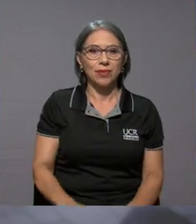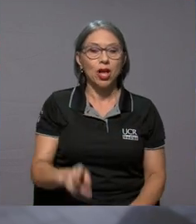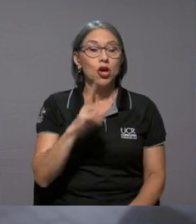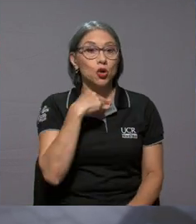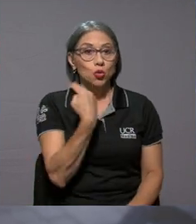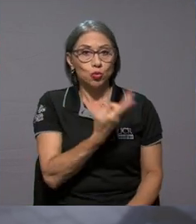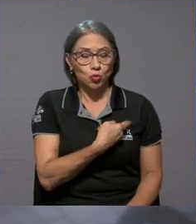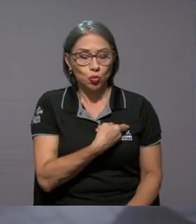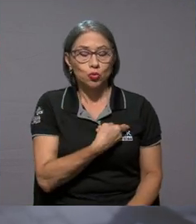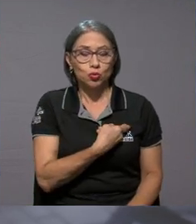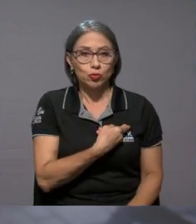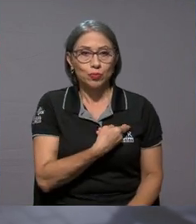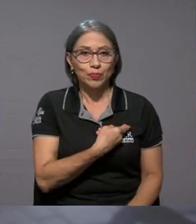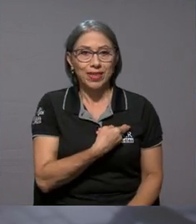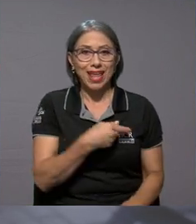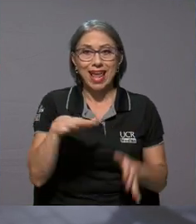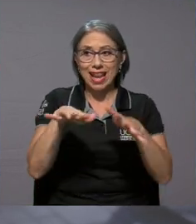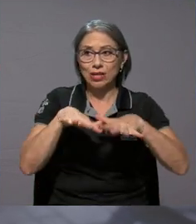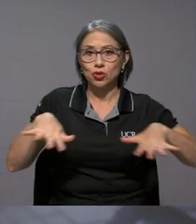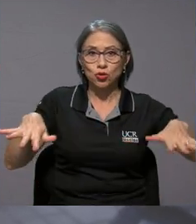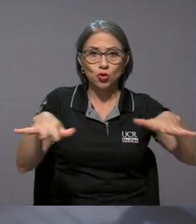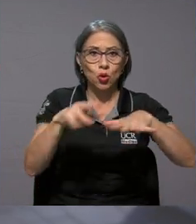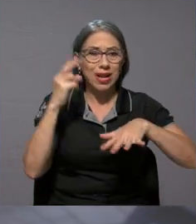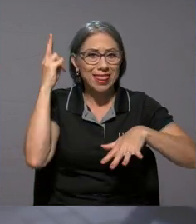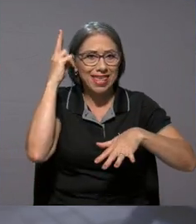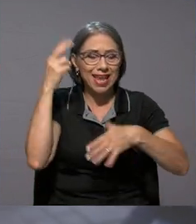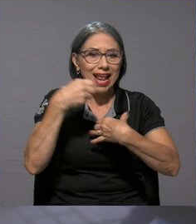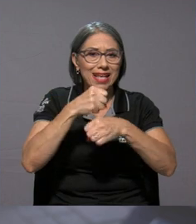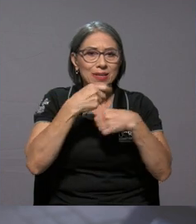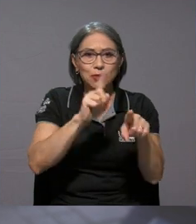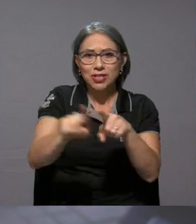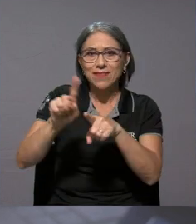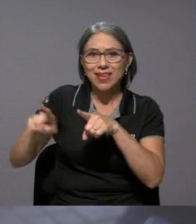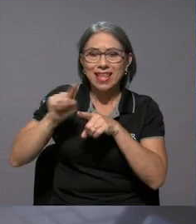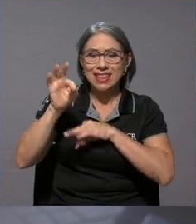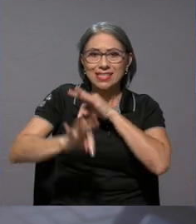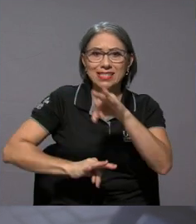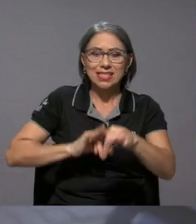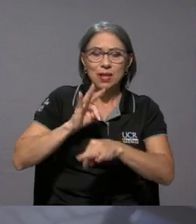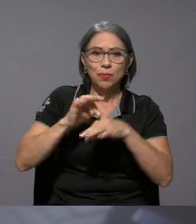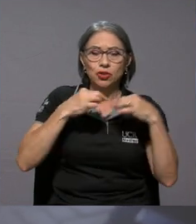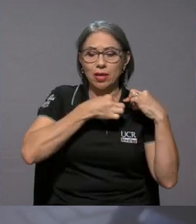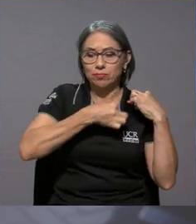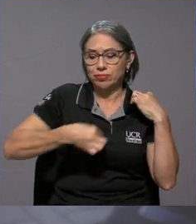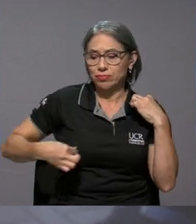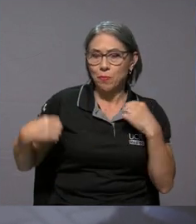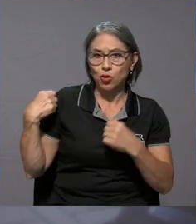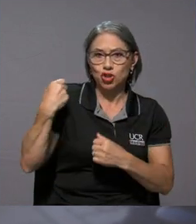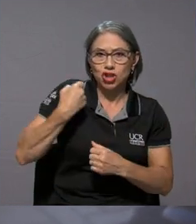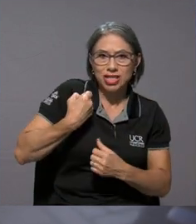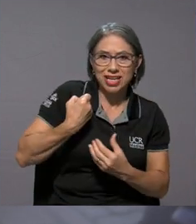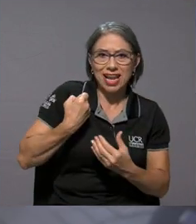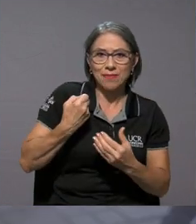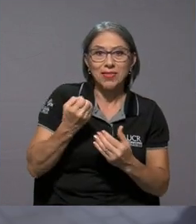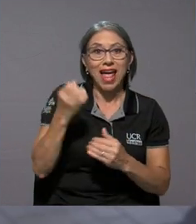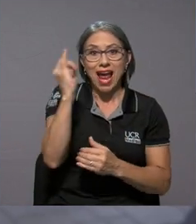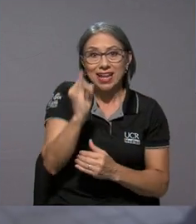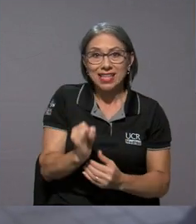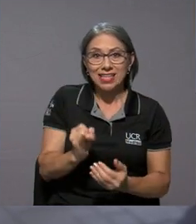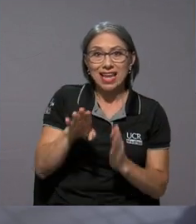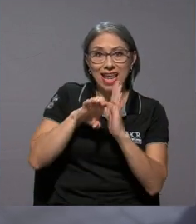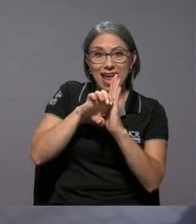Nosotros, en la zona indígena, nosotros hacemos diferentes tipos de mochilas, artesanías como esto,